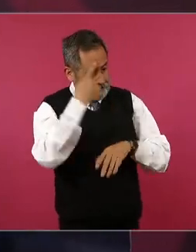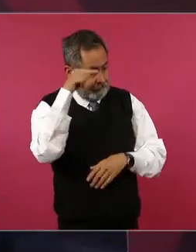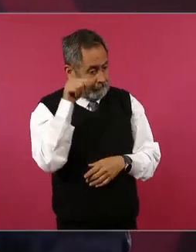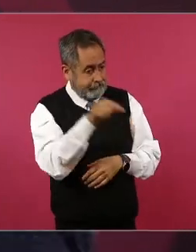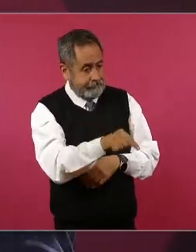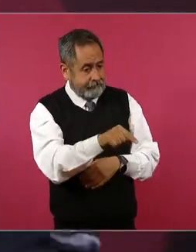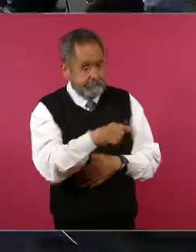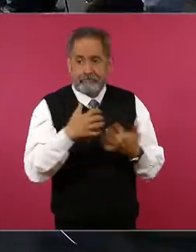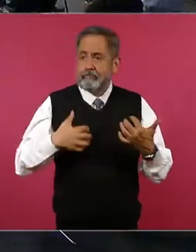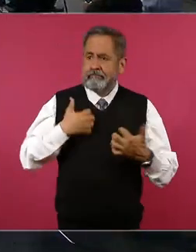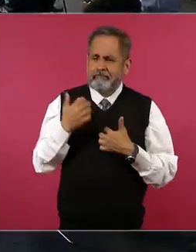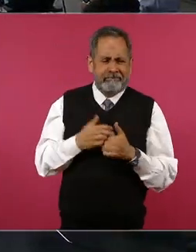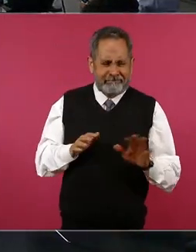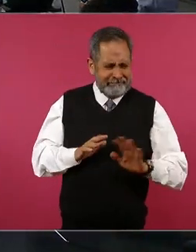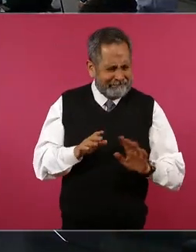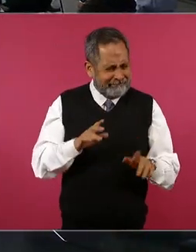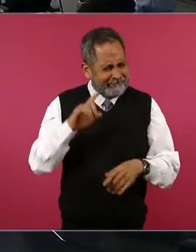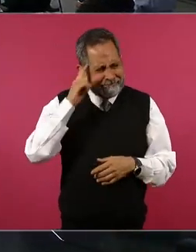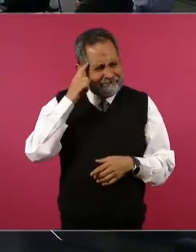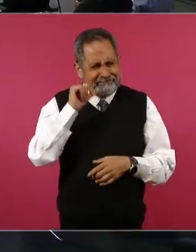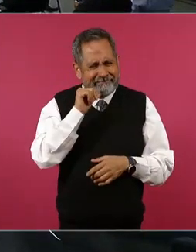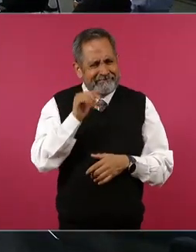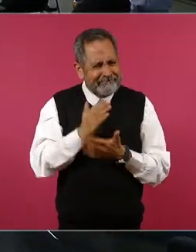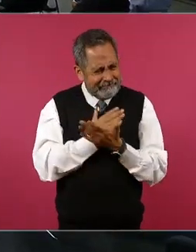se les cuestiona a ellos